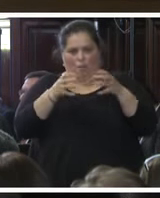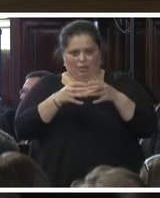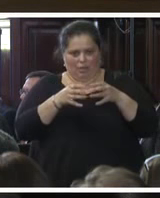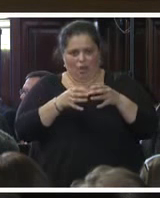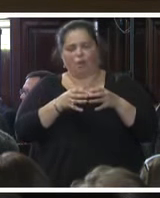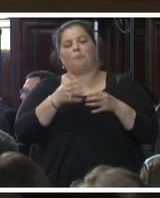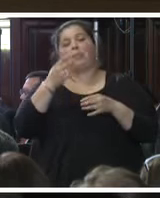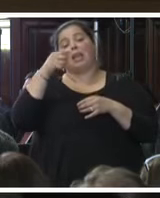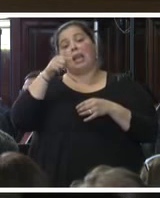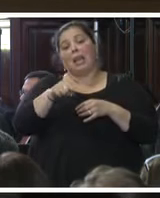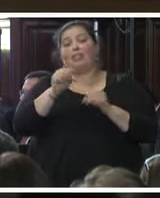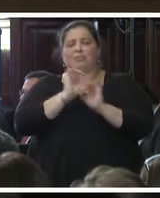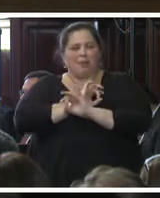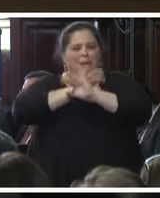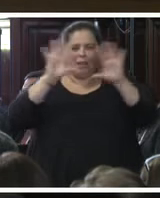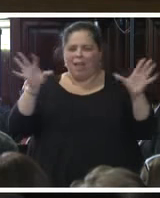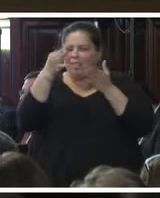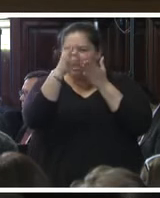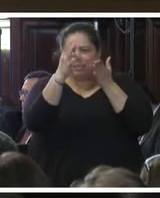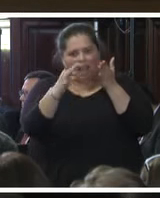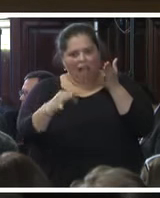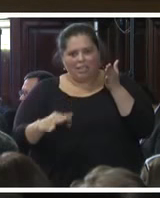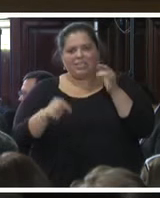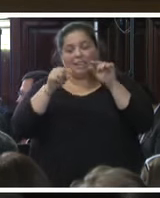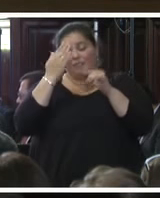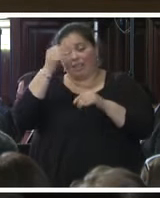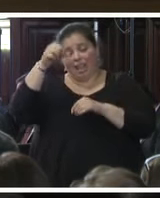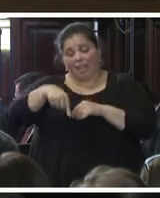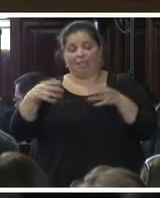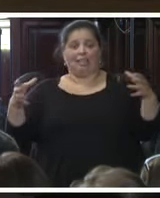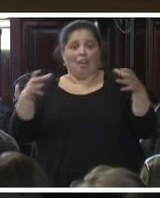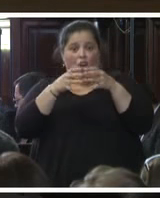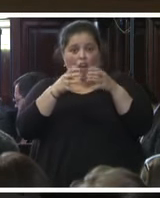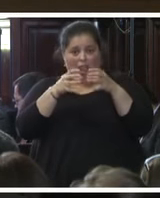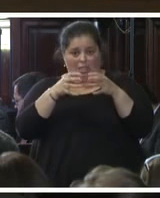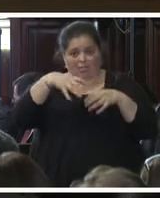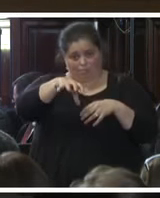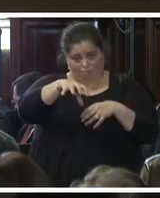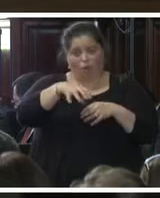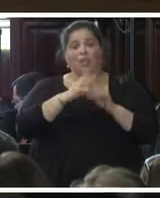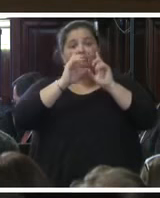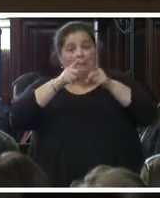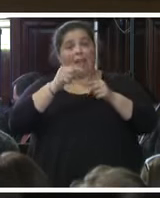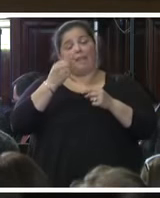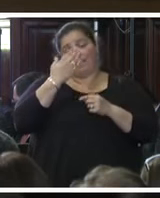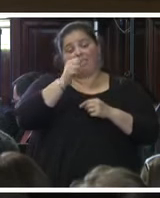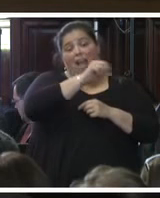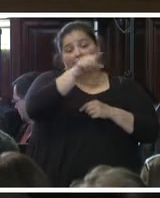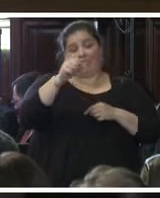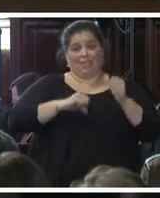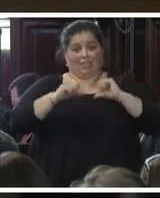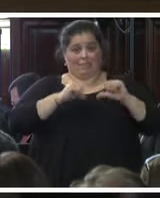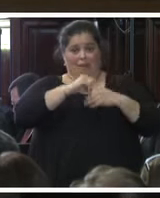clara y detallada tanto a este organismo como a las víctimas indirectas. Con ese